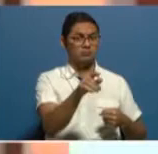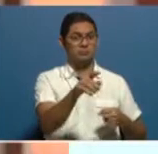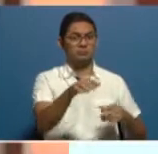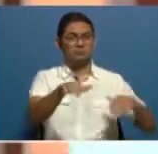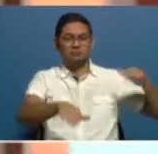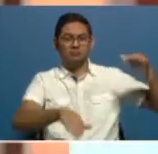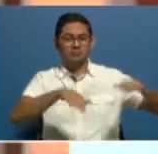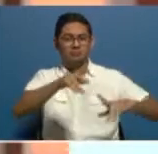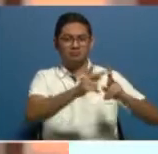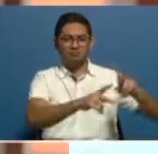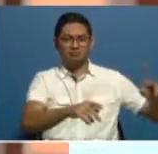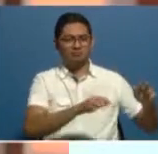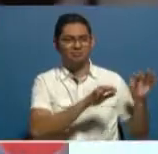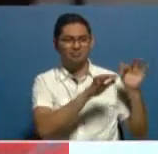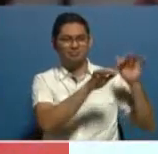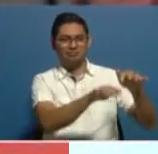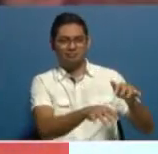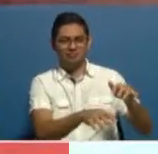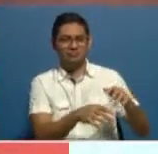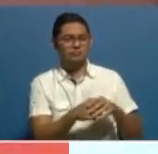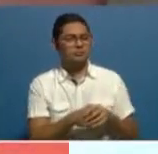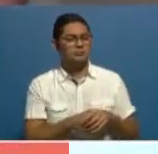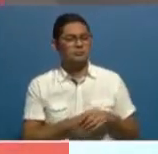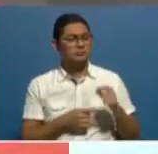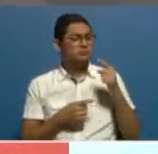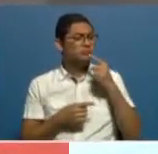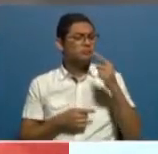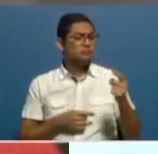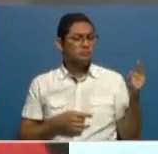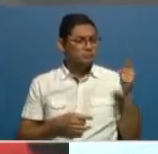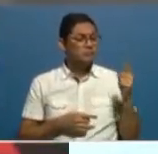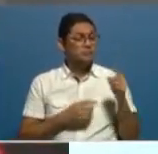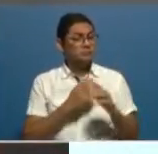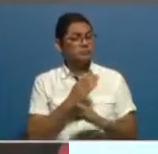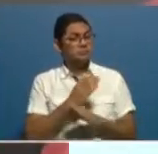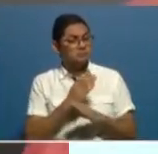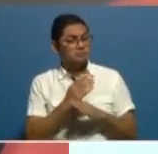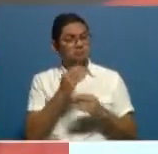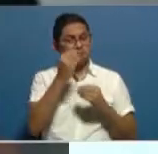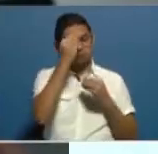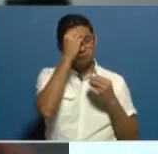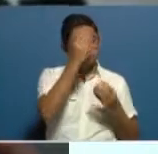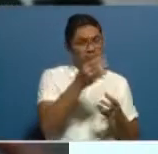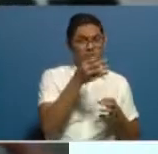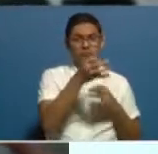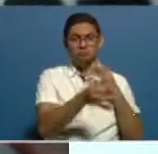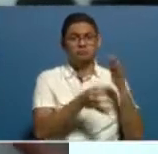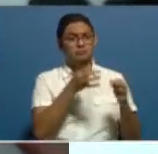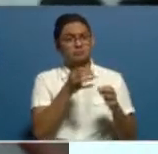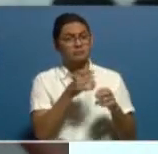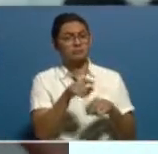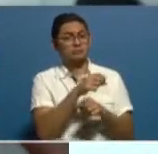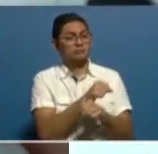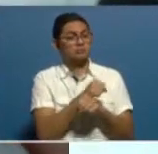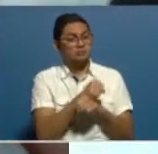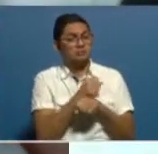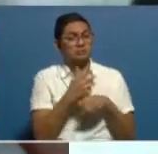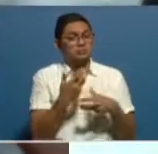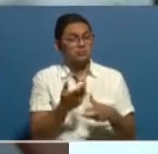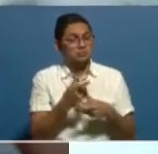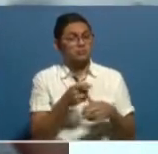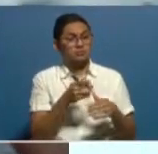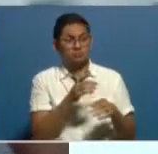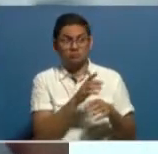o a las personas que viajen a estas playas, todo tipo de información en cuanto a las medidas de seguridad, cuándo deben de